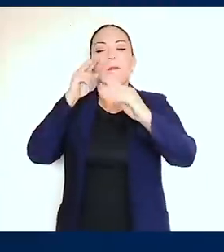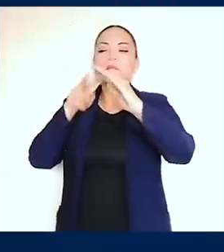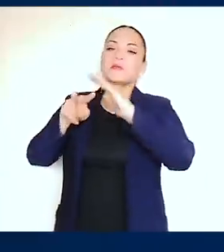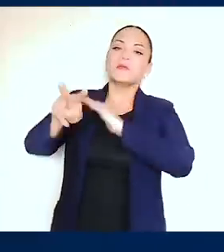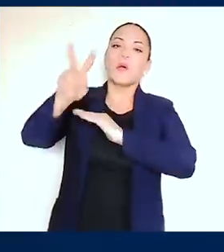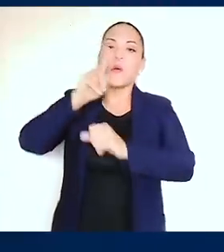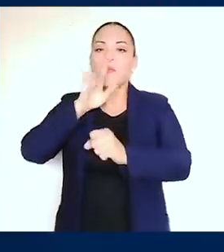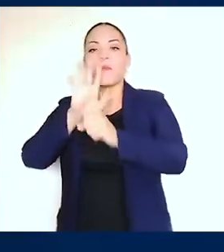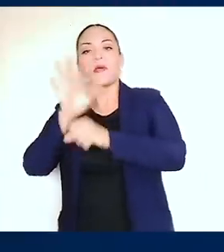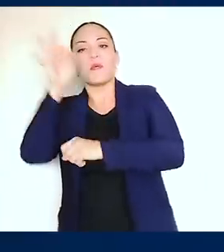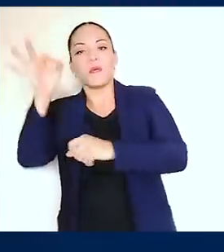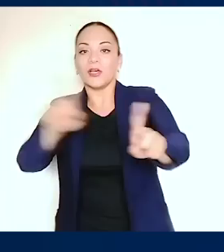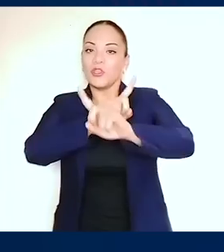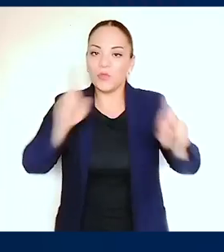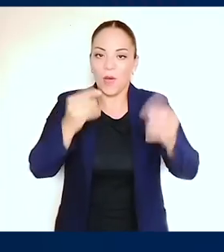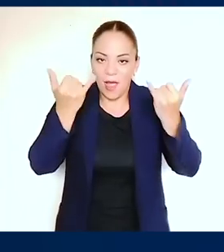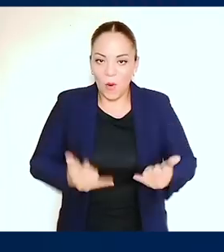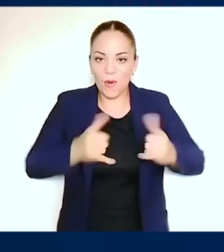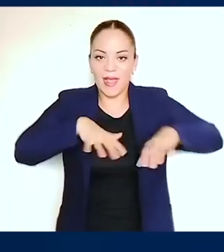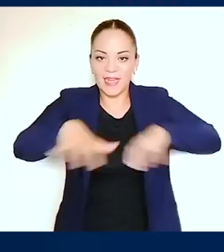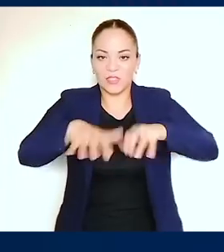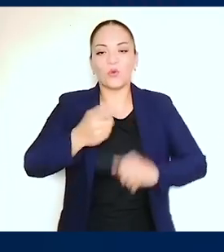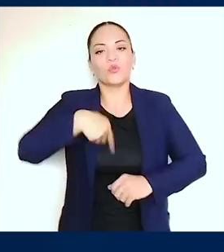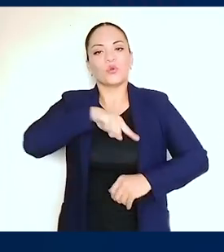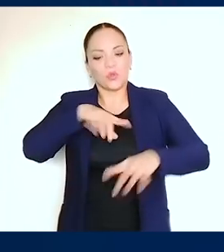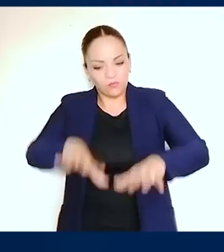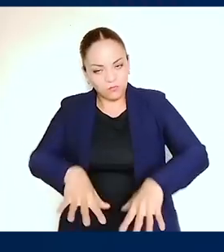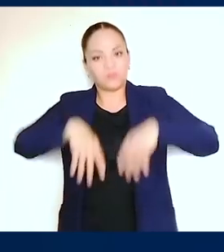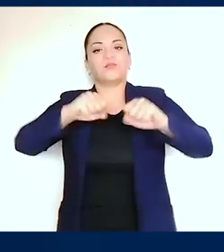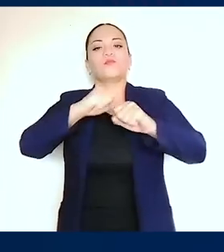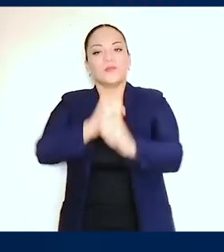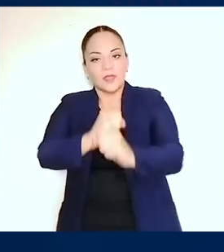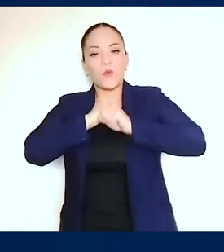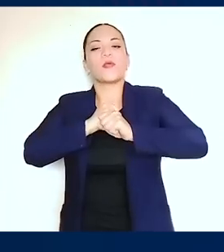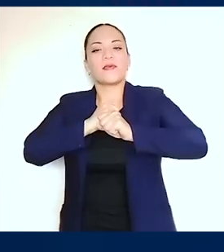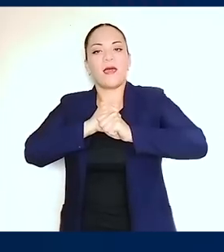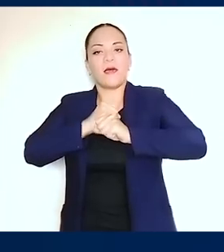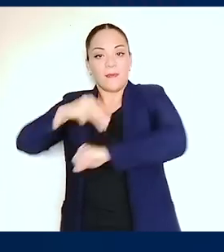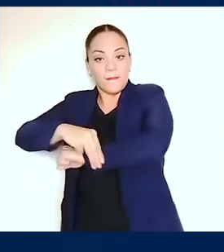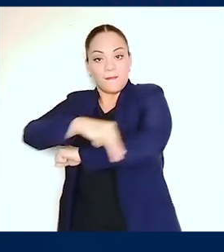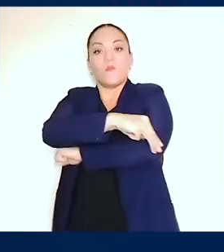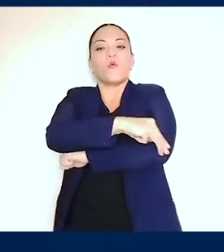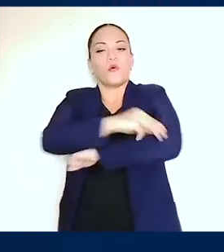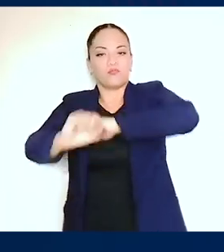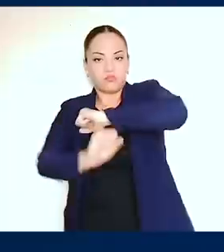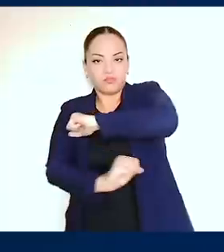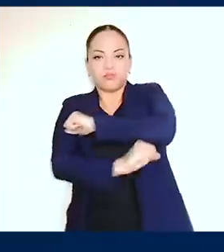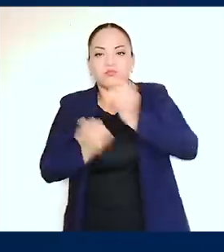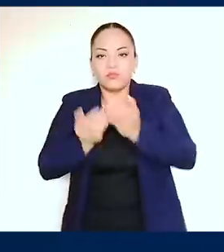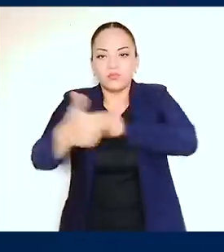no es promesa, es acción. Tomamos la seguridad de este puerto con nuestra fuerza